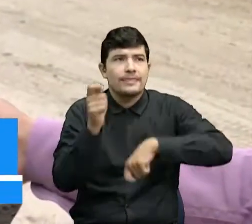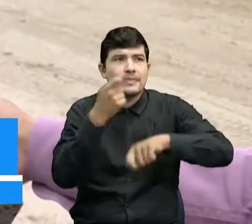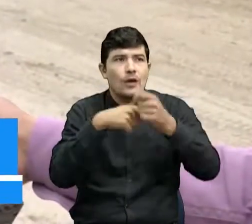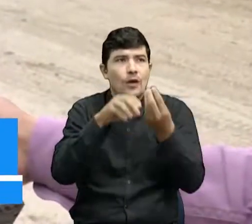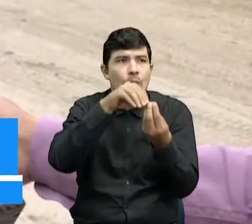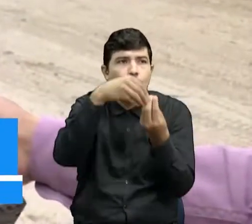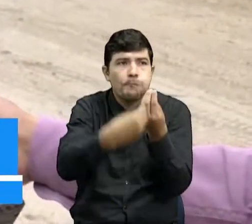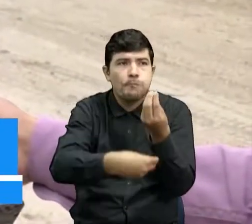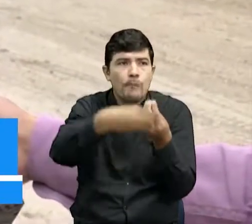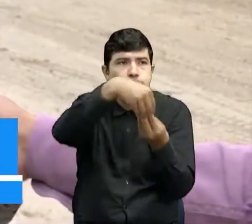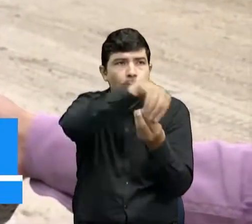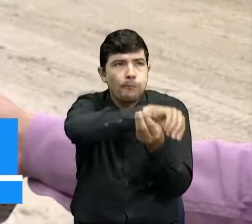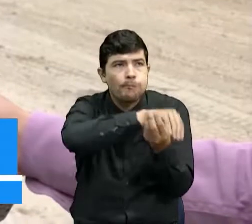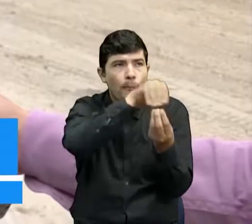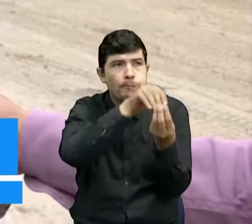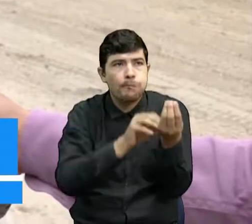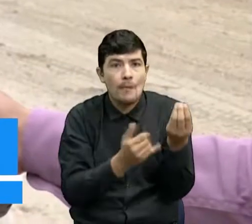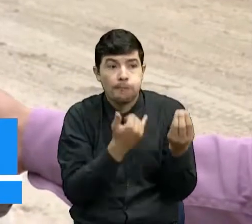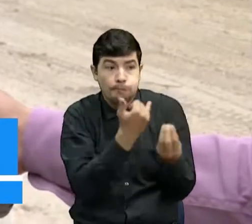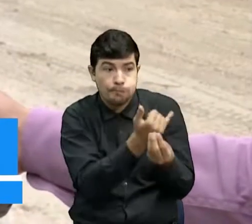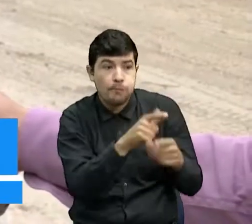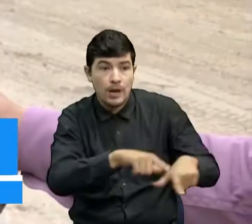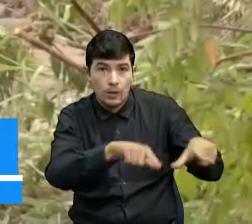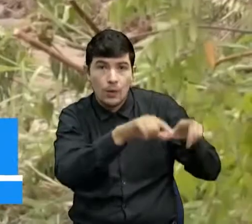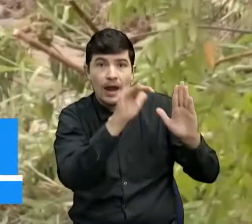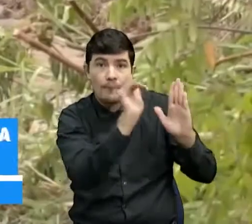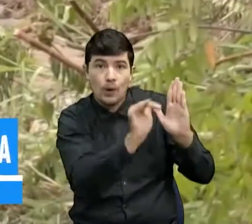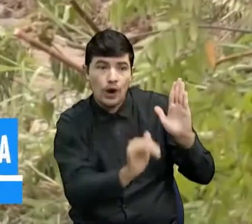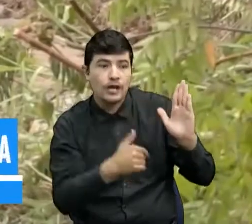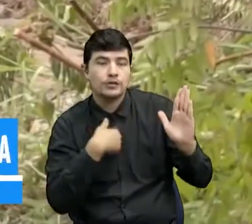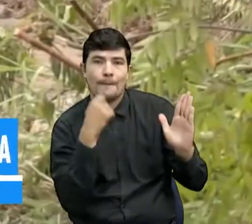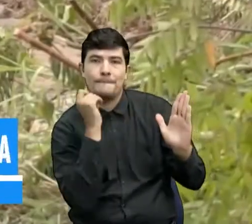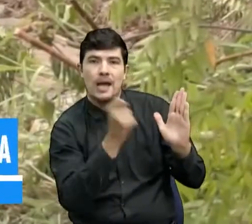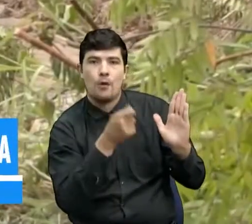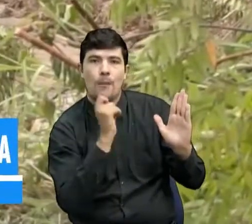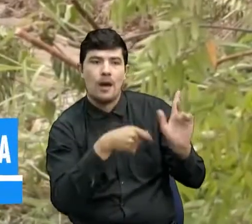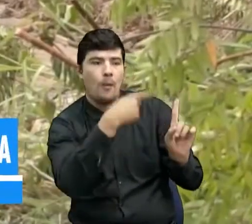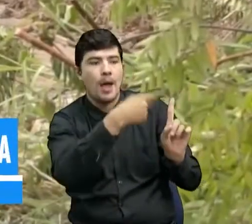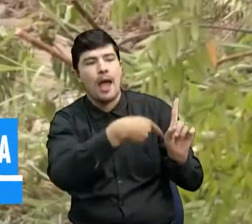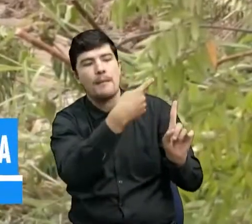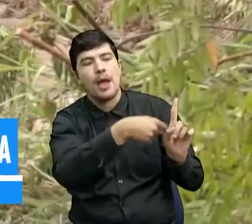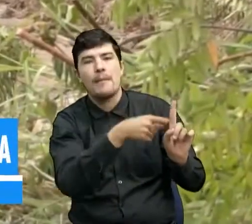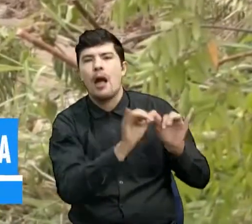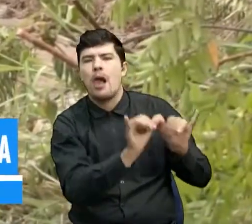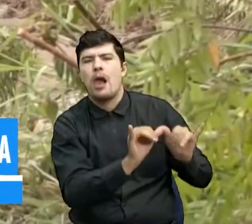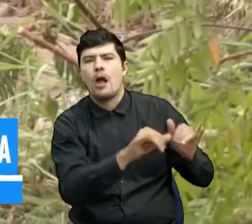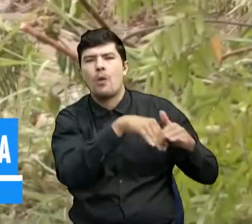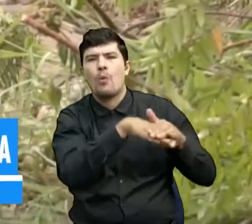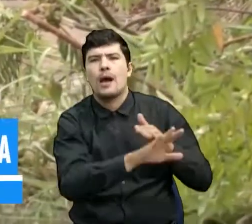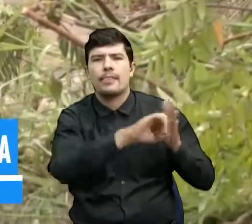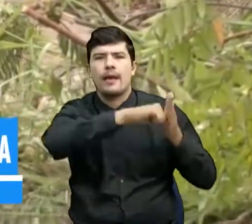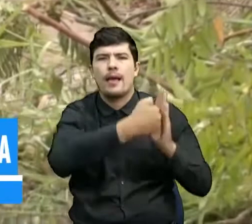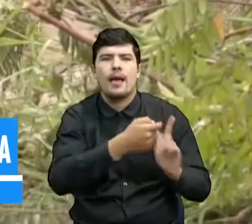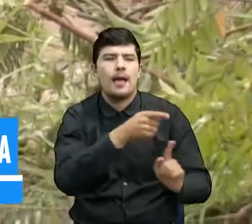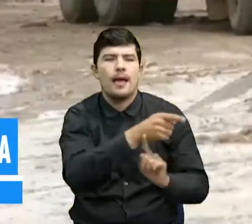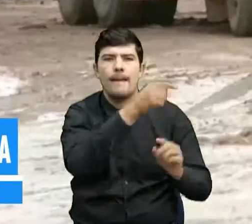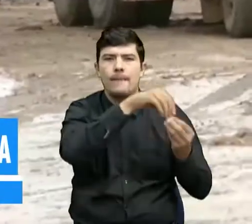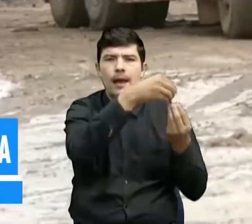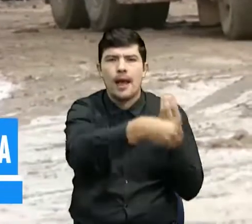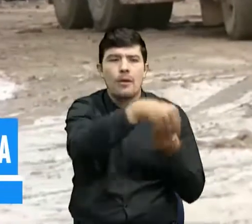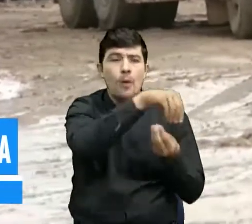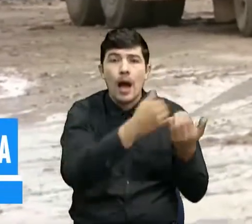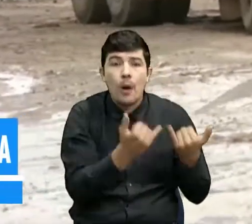o sea, una bodega y tengo barrenda, pago un arriendo ahí. Según el secretario de Infraestructuras y las condiciones climáticas,